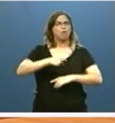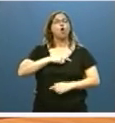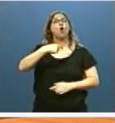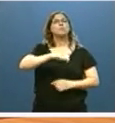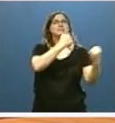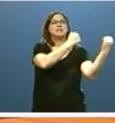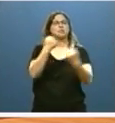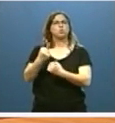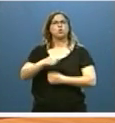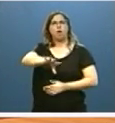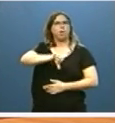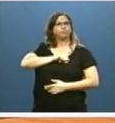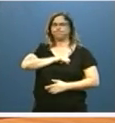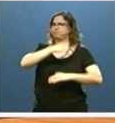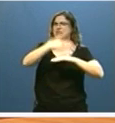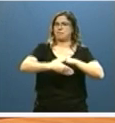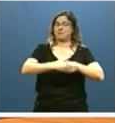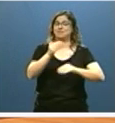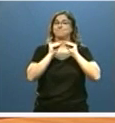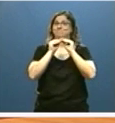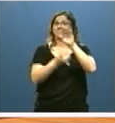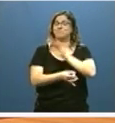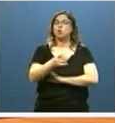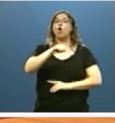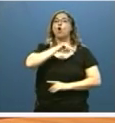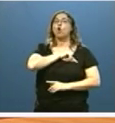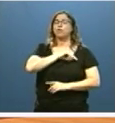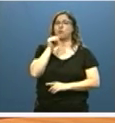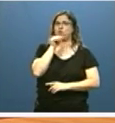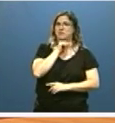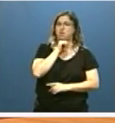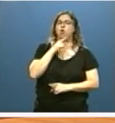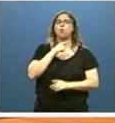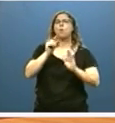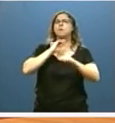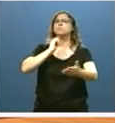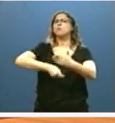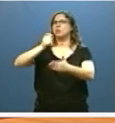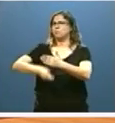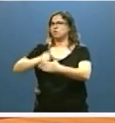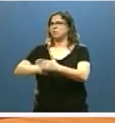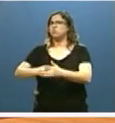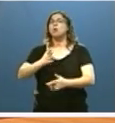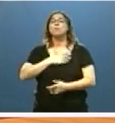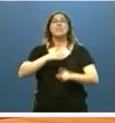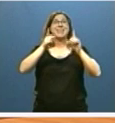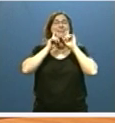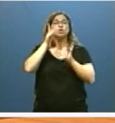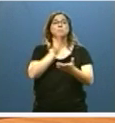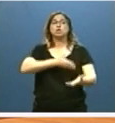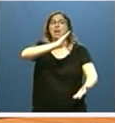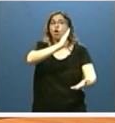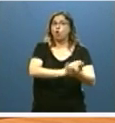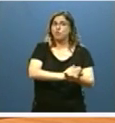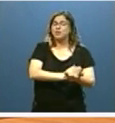La regulación de un código ético y de un régimen sancionador. La imposibilidad de ser alto cargo para los condenados o pendientes de